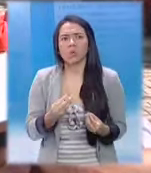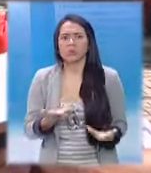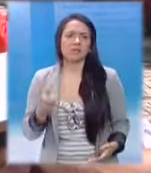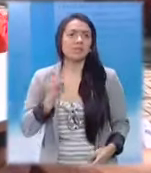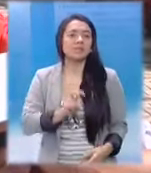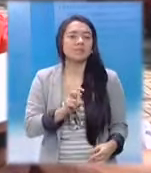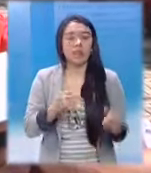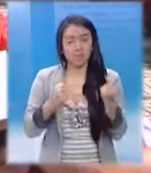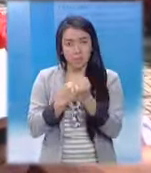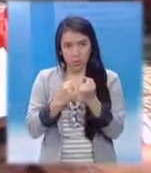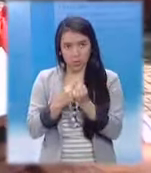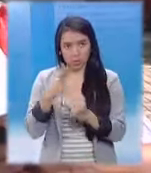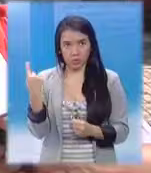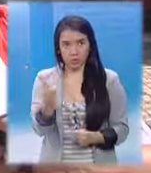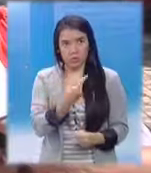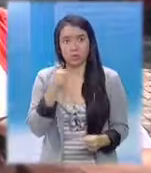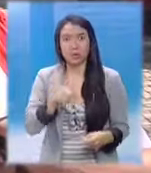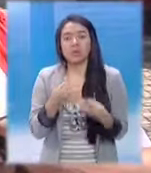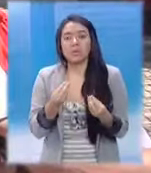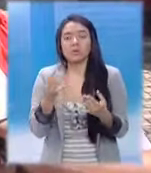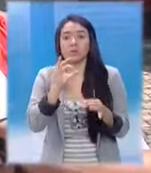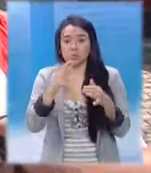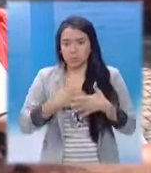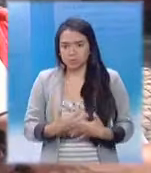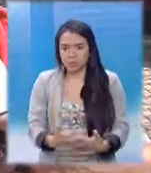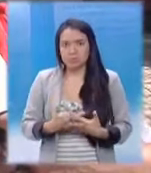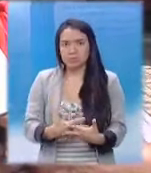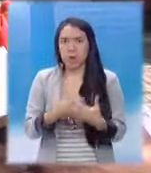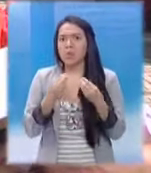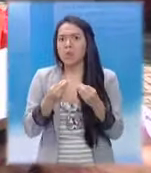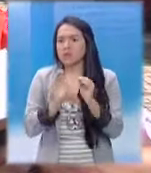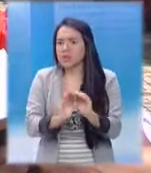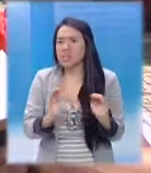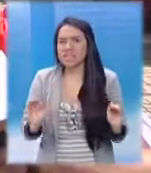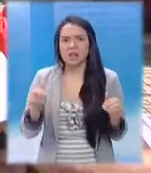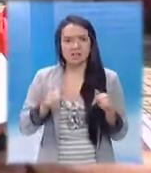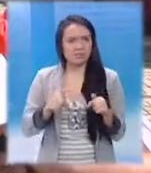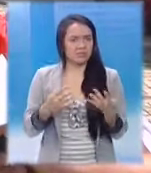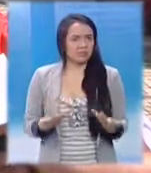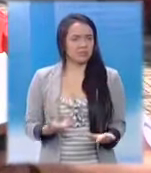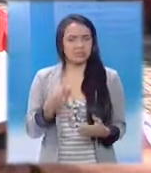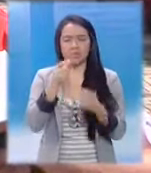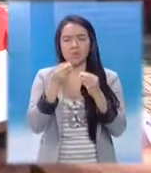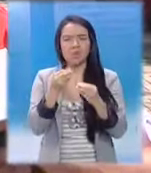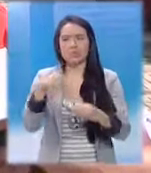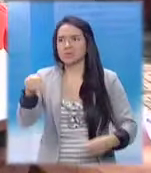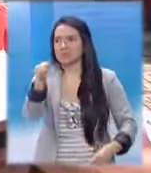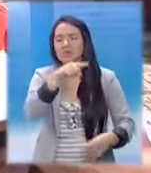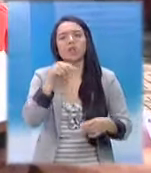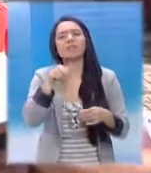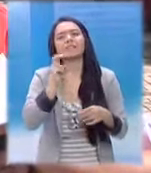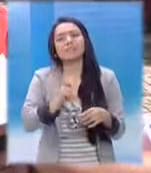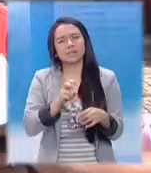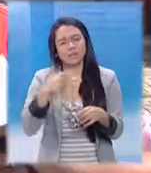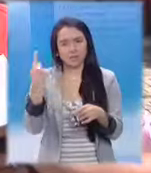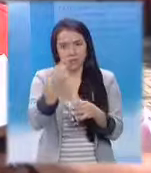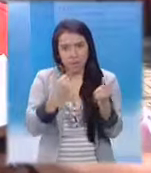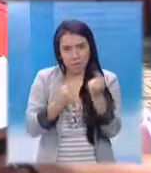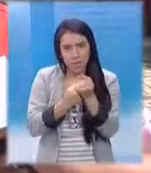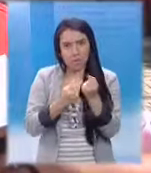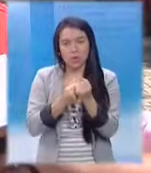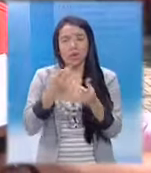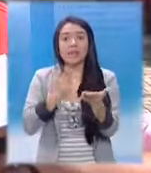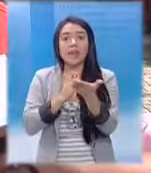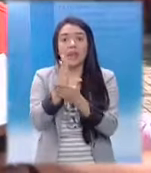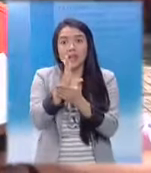realmente para disminuir los embarazos no deseados, no solo en niños, sino que todas las mujeres y que se reconozca sobre todo que los